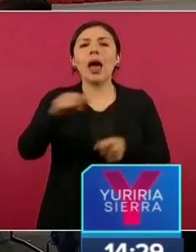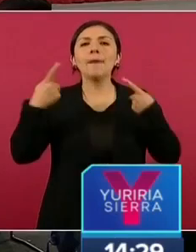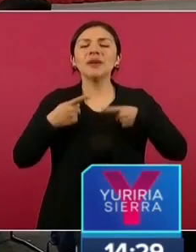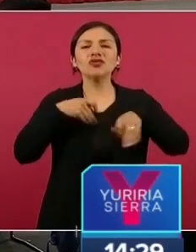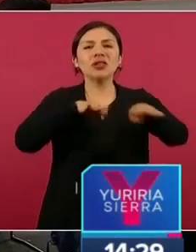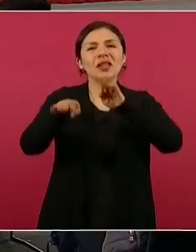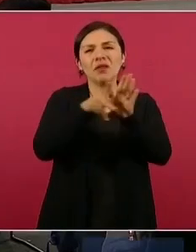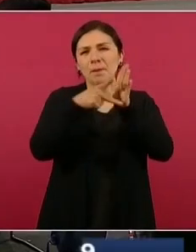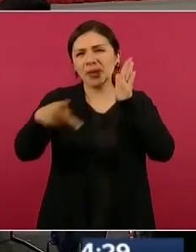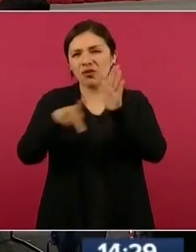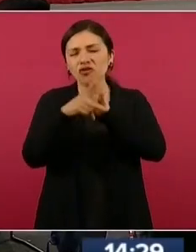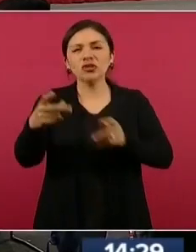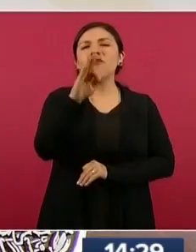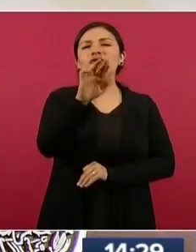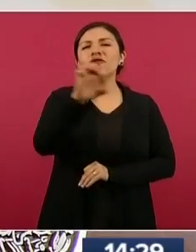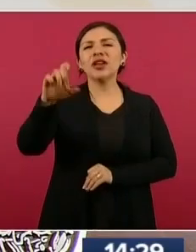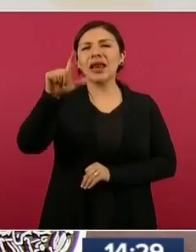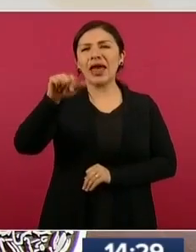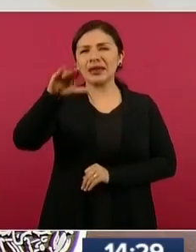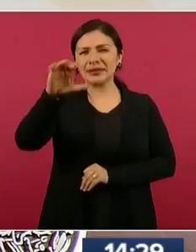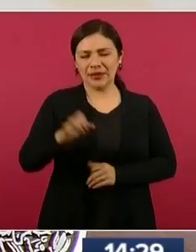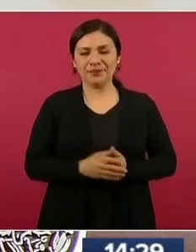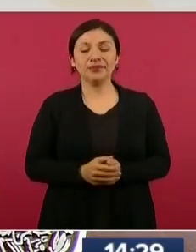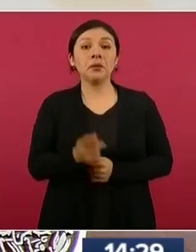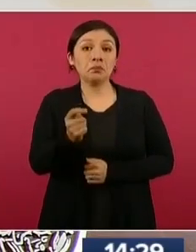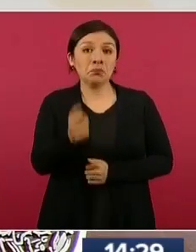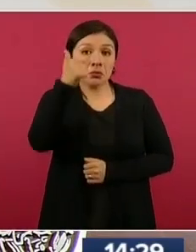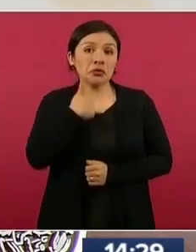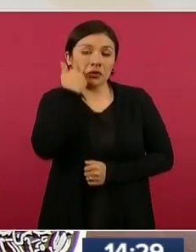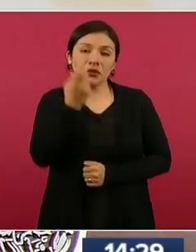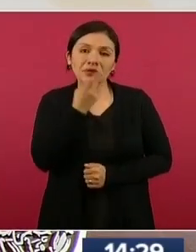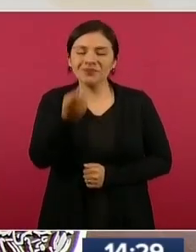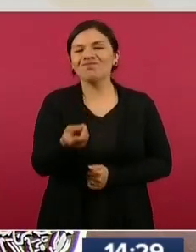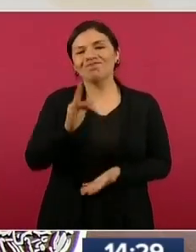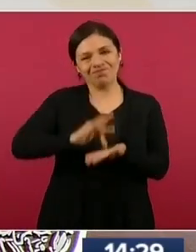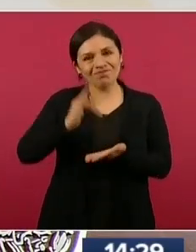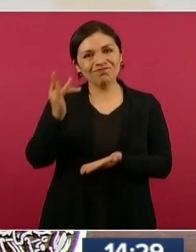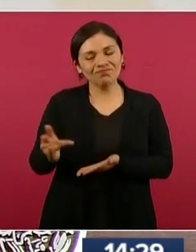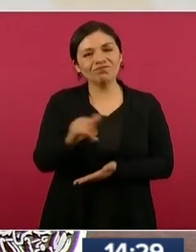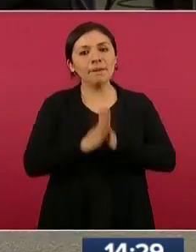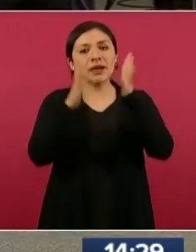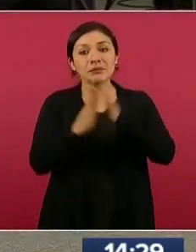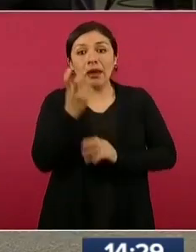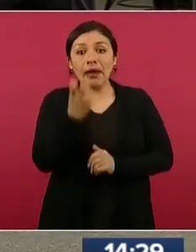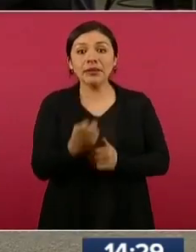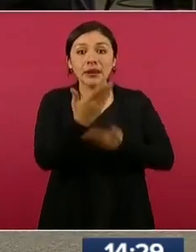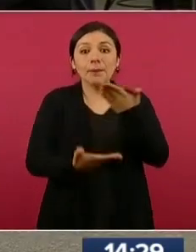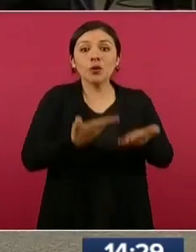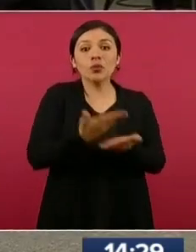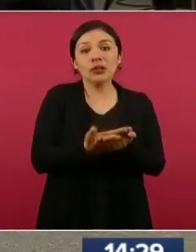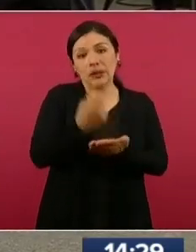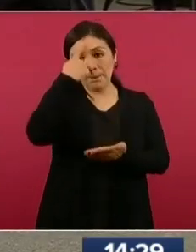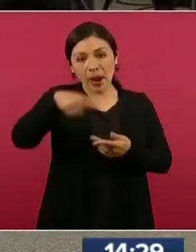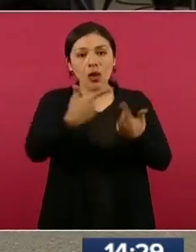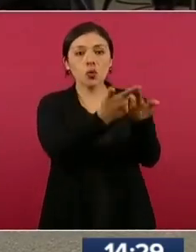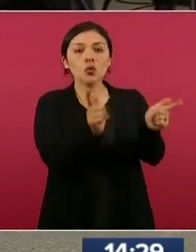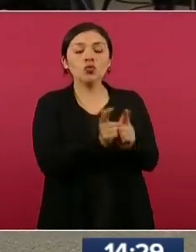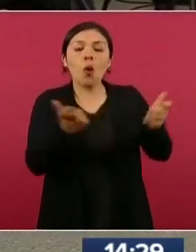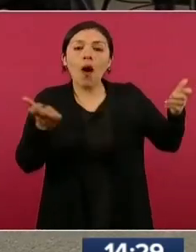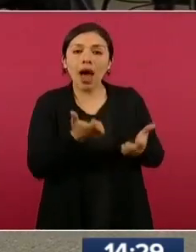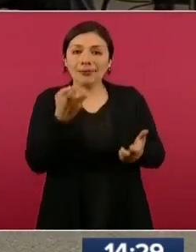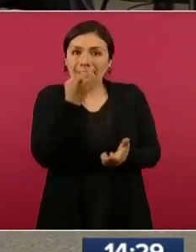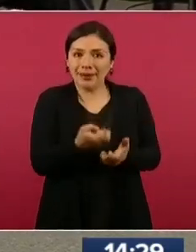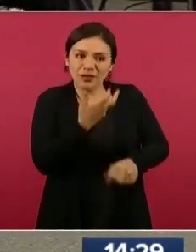Y en este sentido, el Gobierno de México anunció un plan de seguridad social para periodistas independientes. Cubrirá enfermedades y